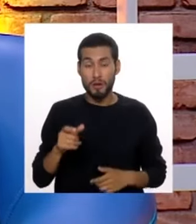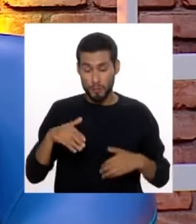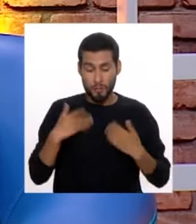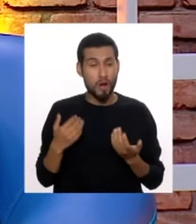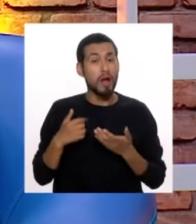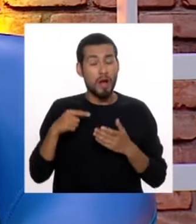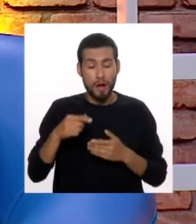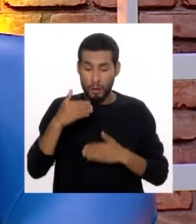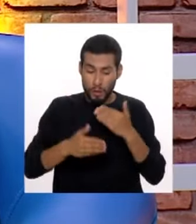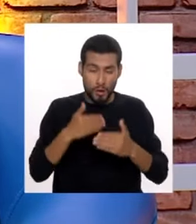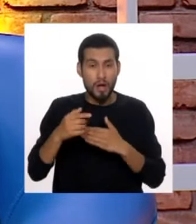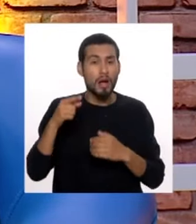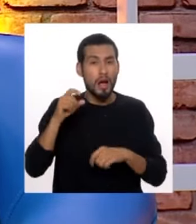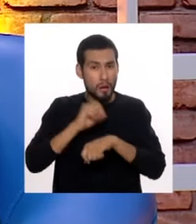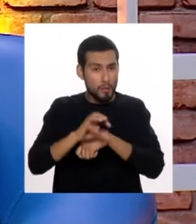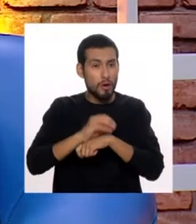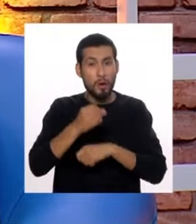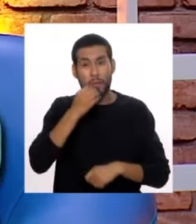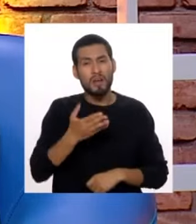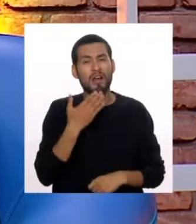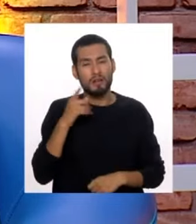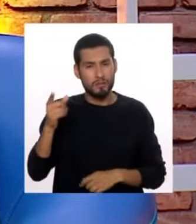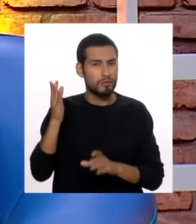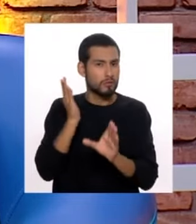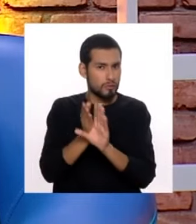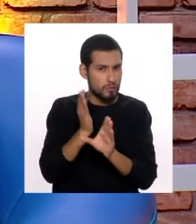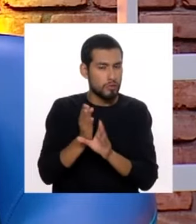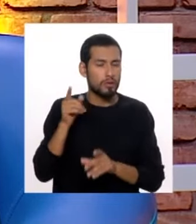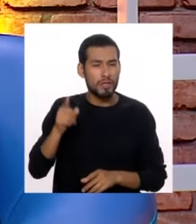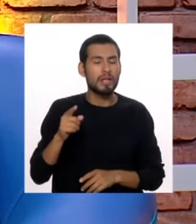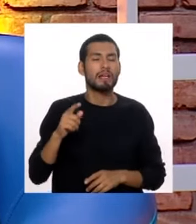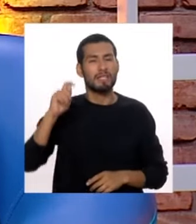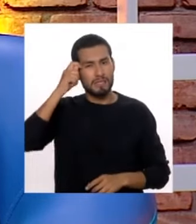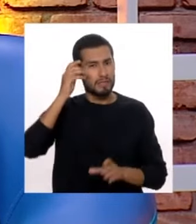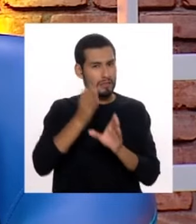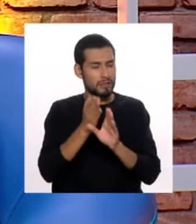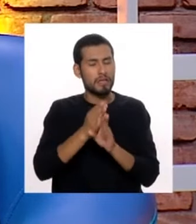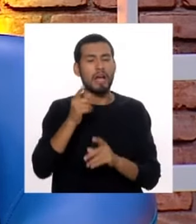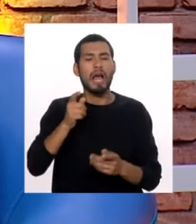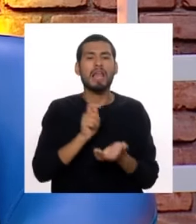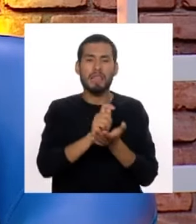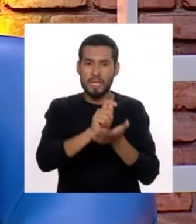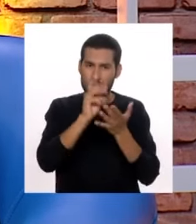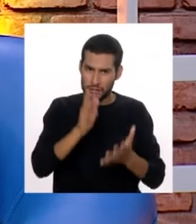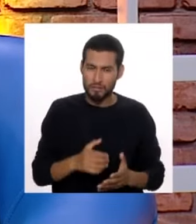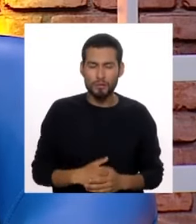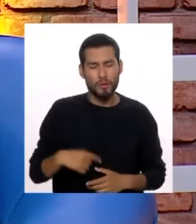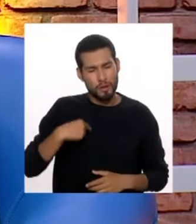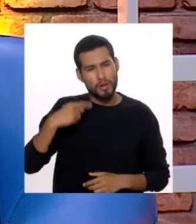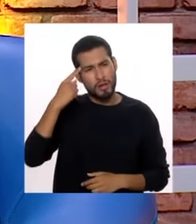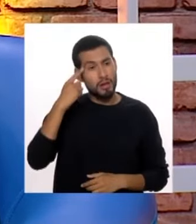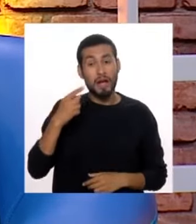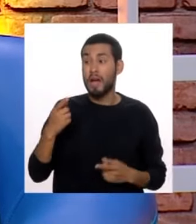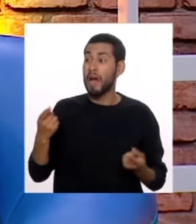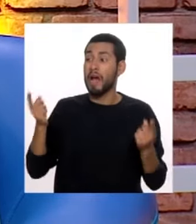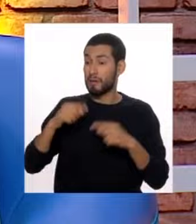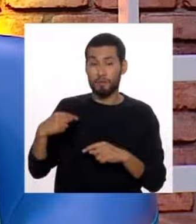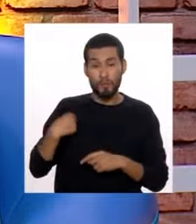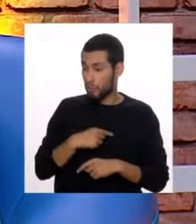nos puede dar las pautas para poderlo hacer bien, es un psicólogo, es un psiquiatra, es un terapista. Creo yo que hasta que no